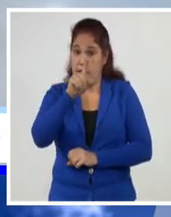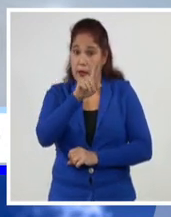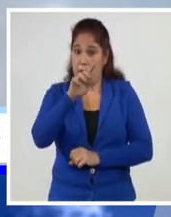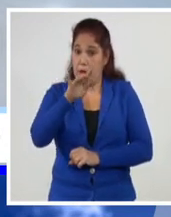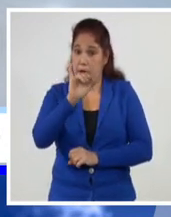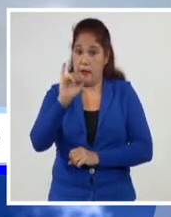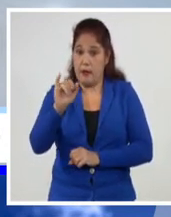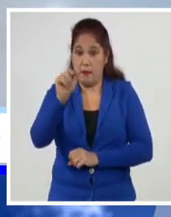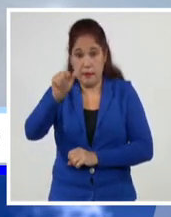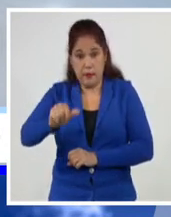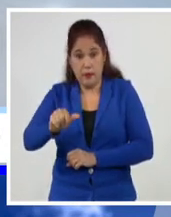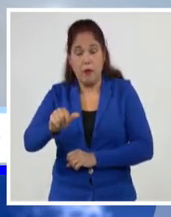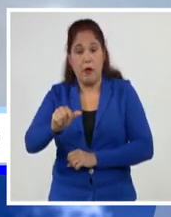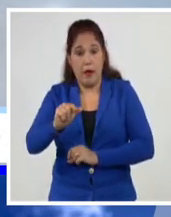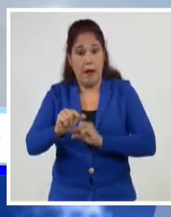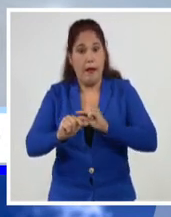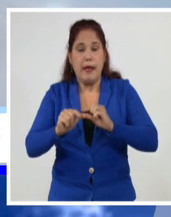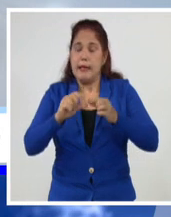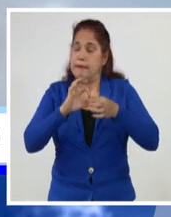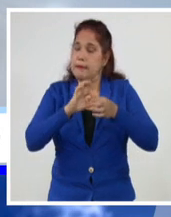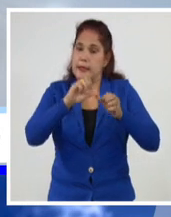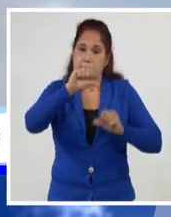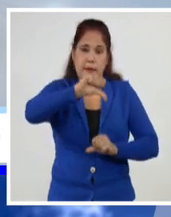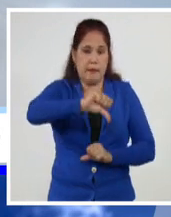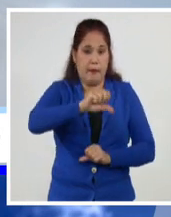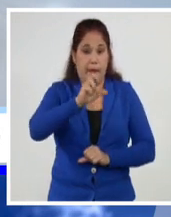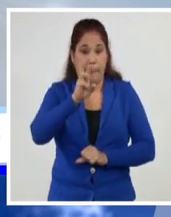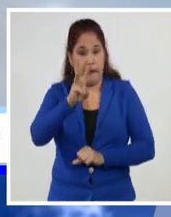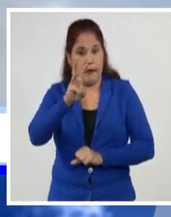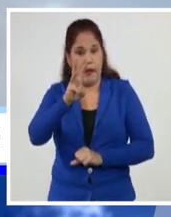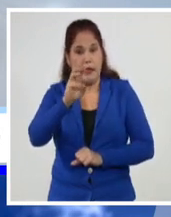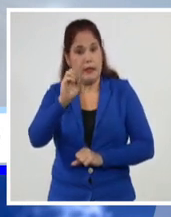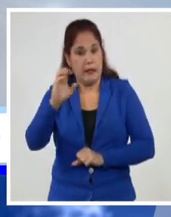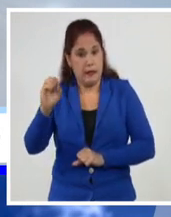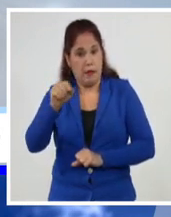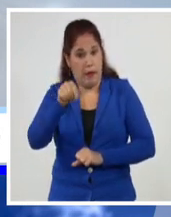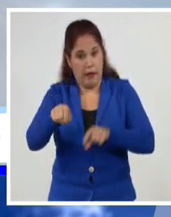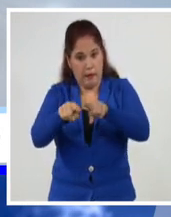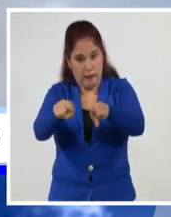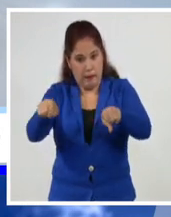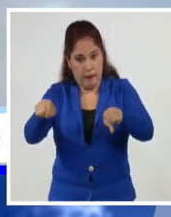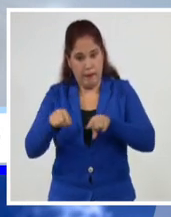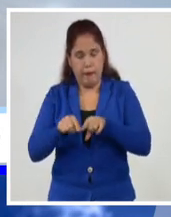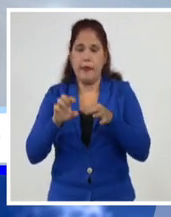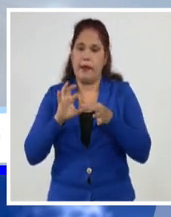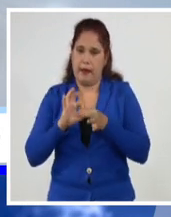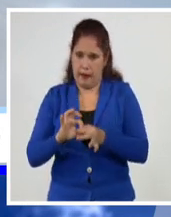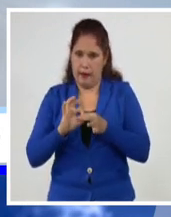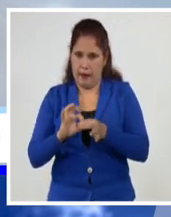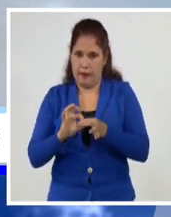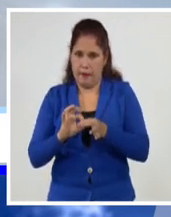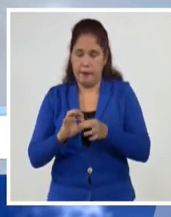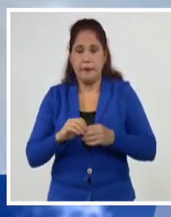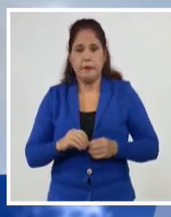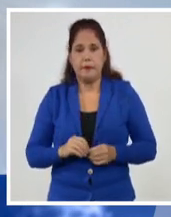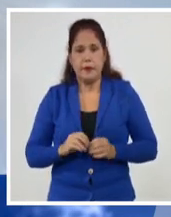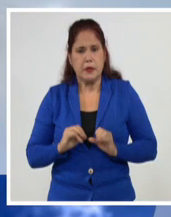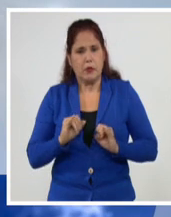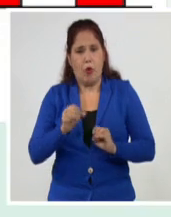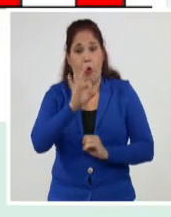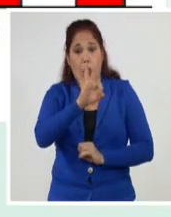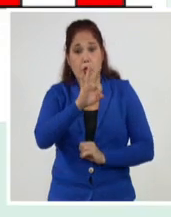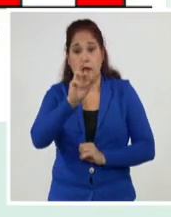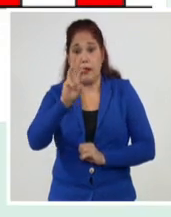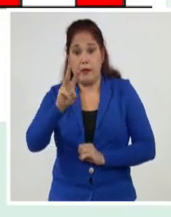146 pacientes fueron reportados de críticos y 300 permanecen graves. Al cierre del último parte se informaron 83